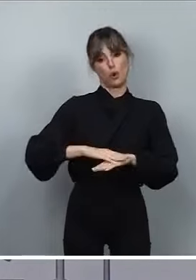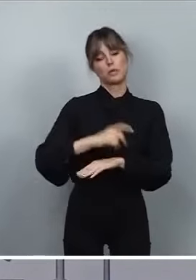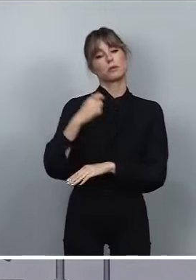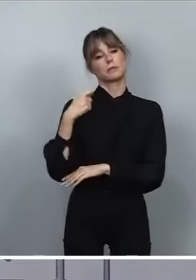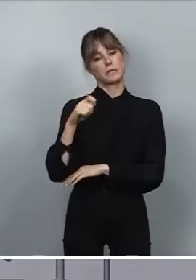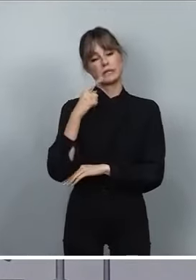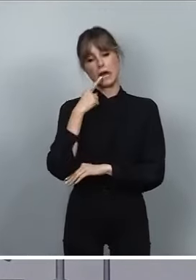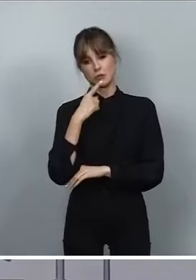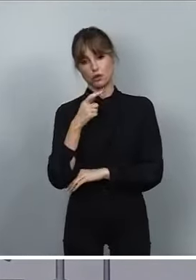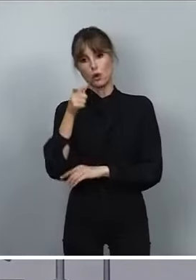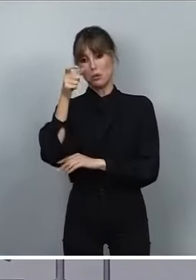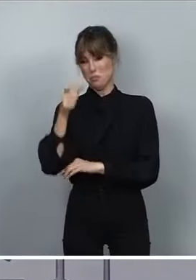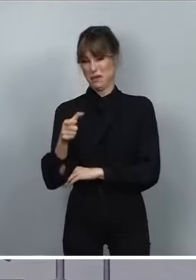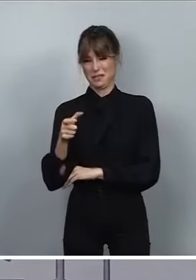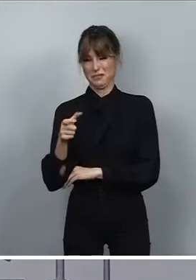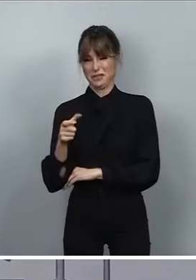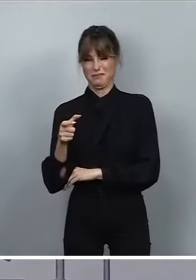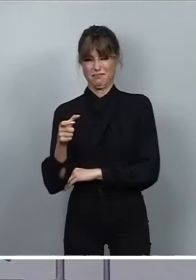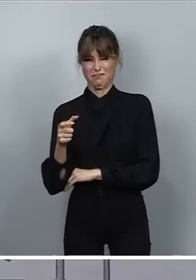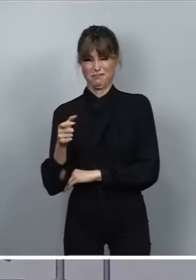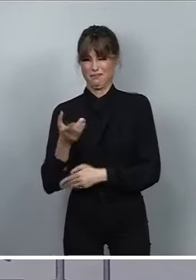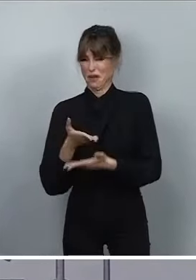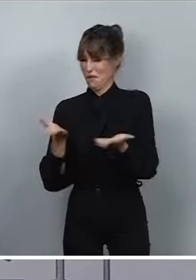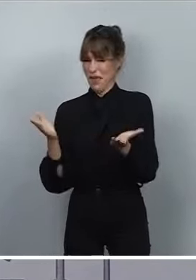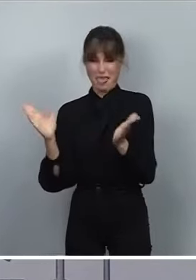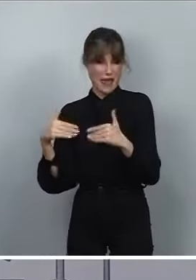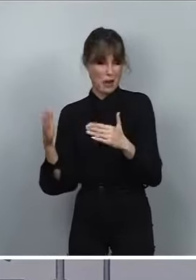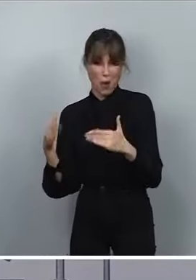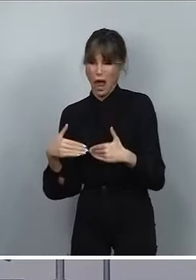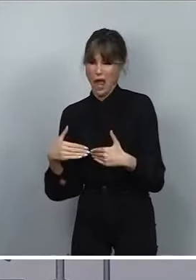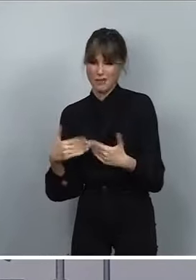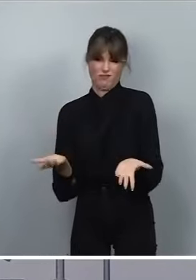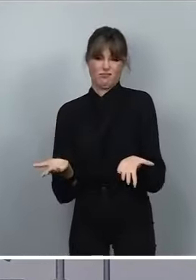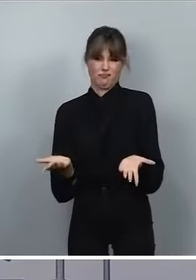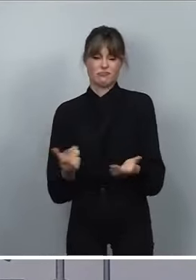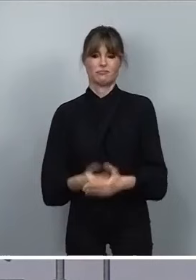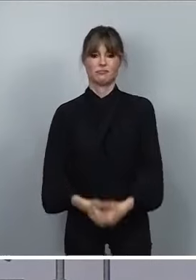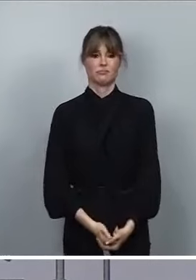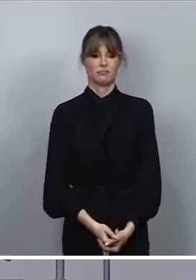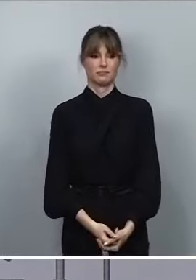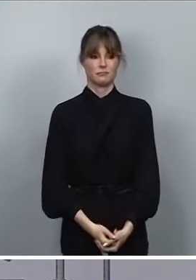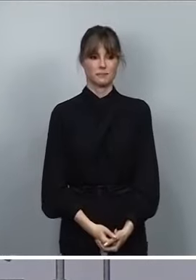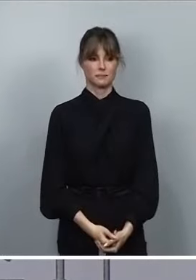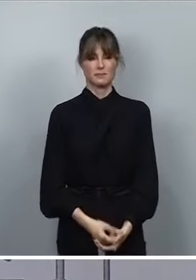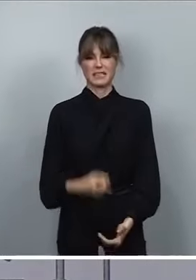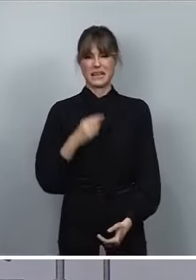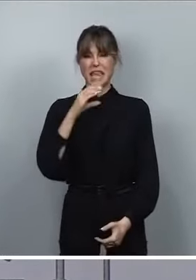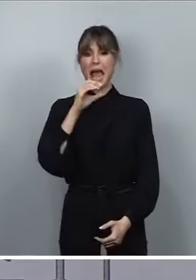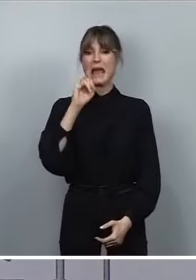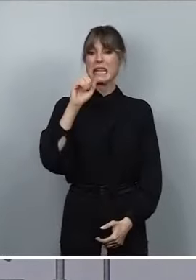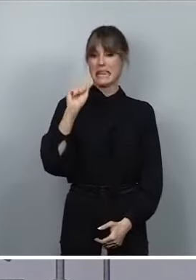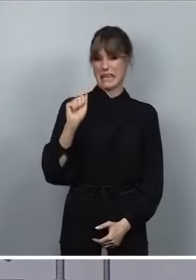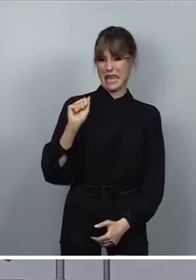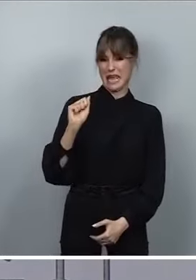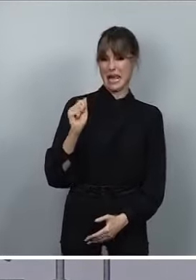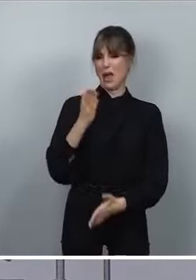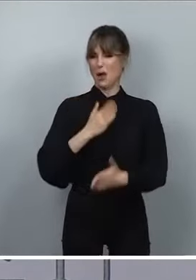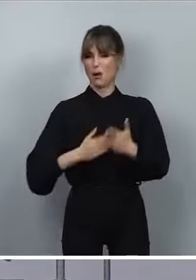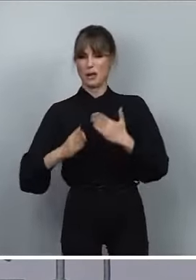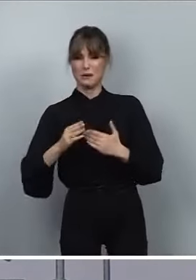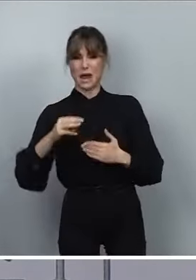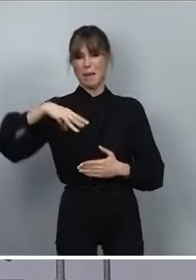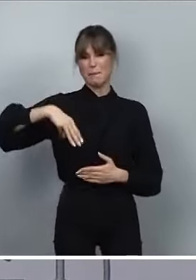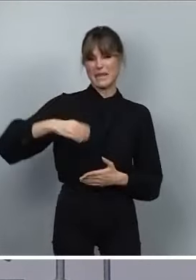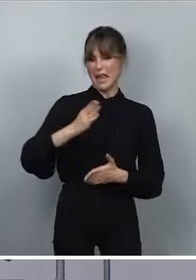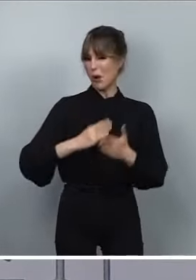Presidencia, estamos ante una persona sin credibilidad que es capaz de afirmar que colaboraba con la CIA, con la MEI 6.